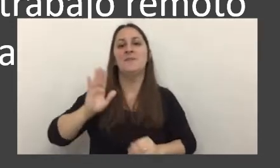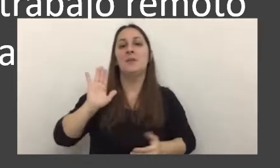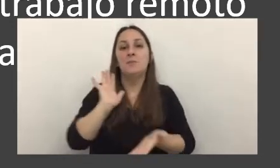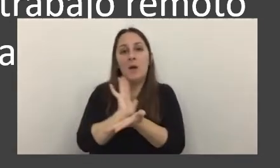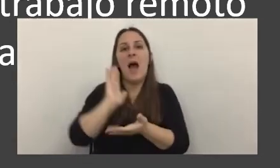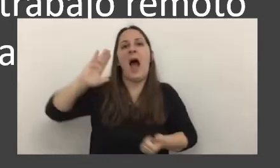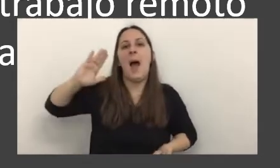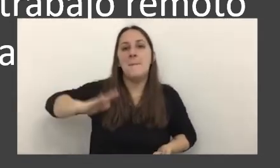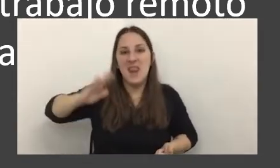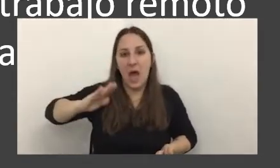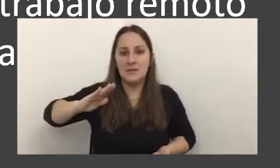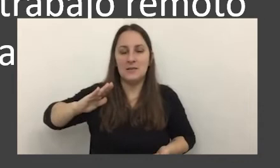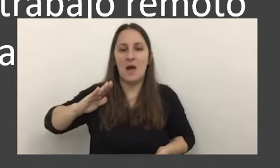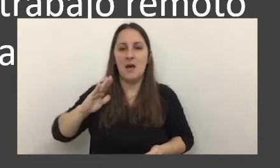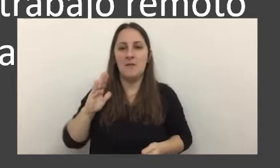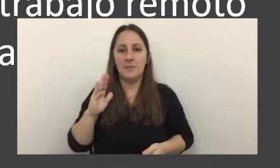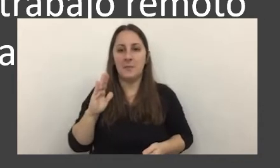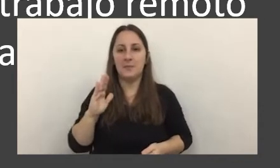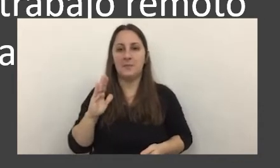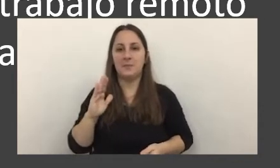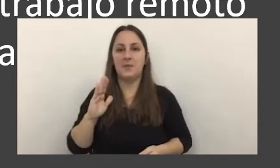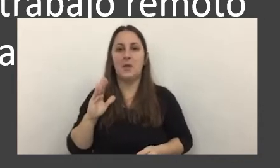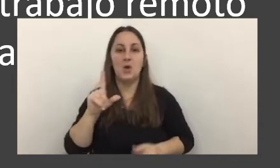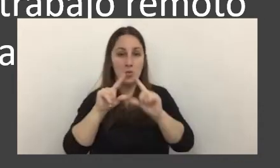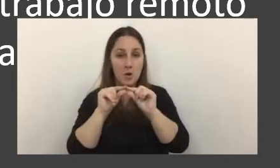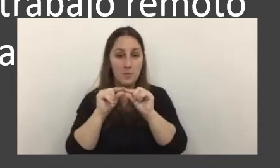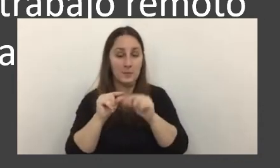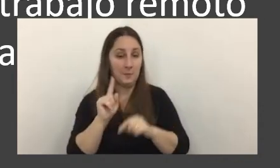potenciales por escuchen el número